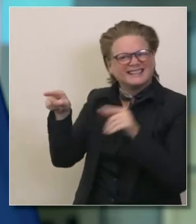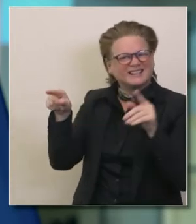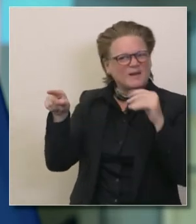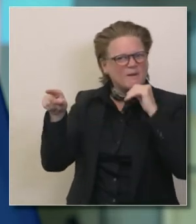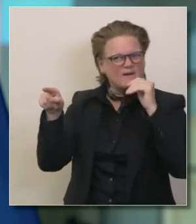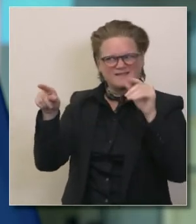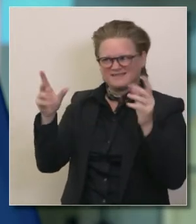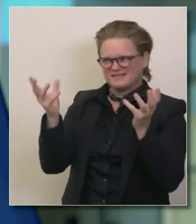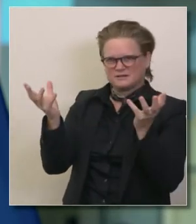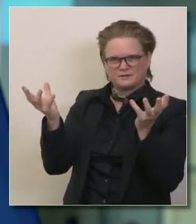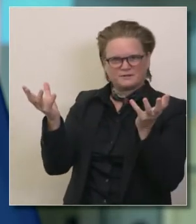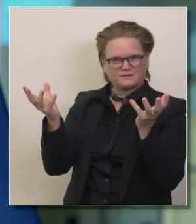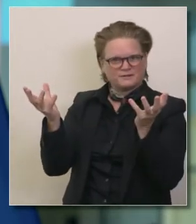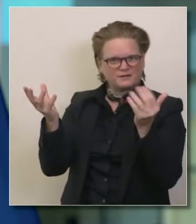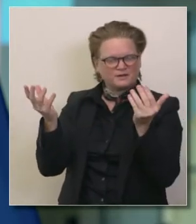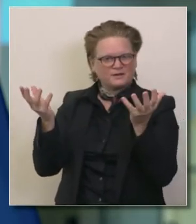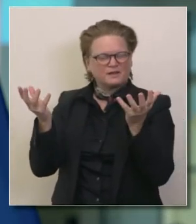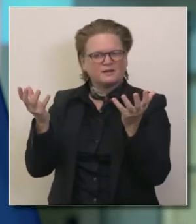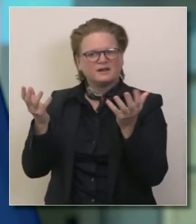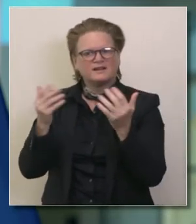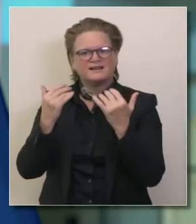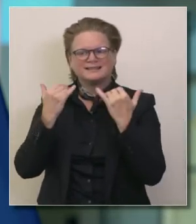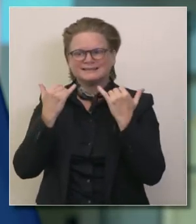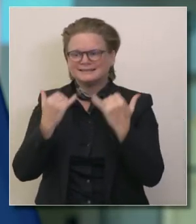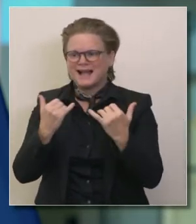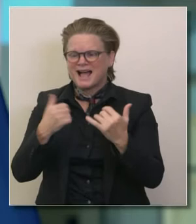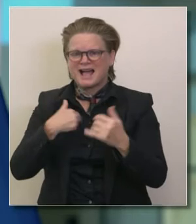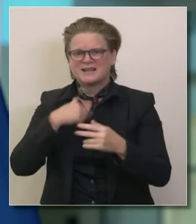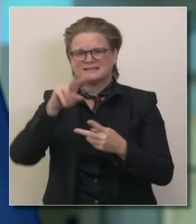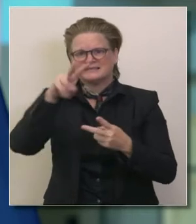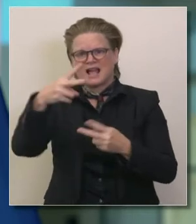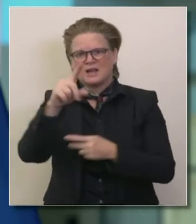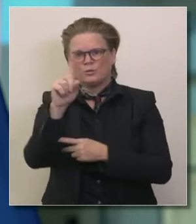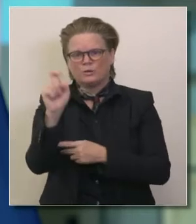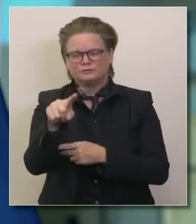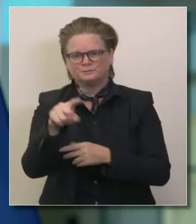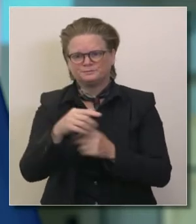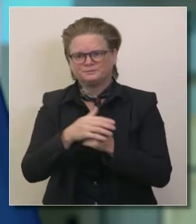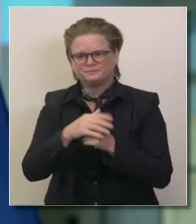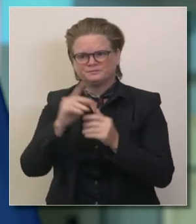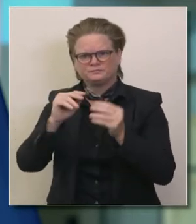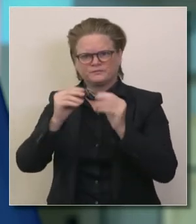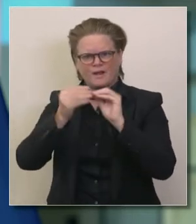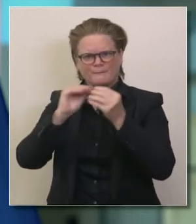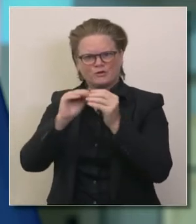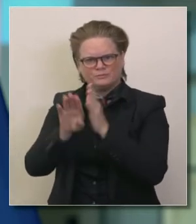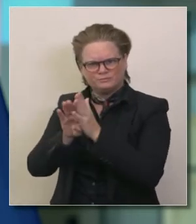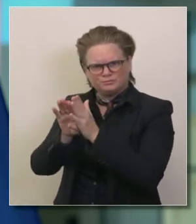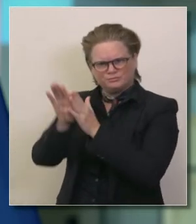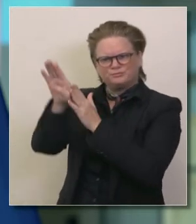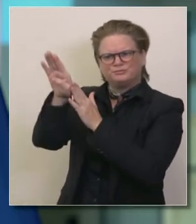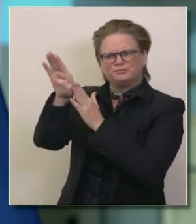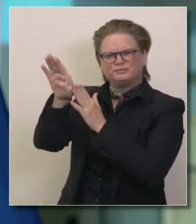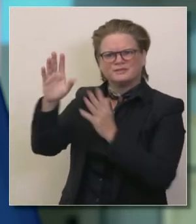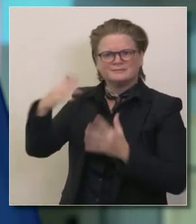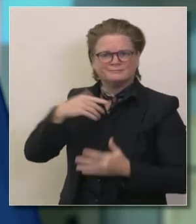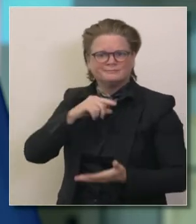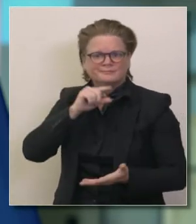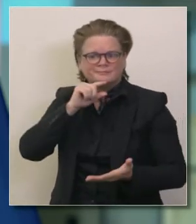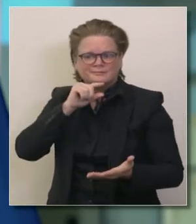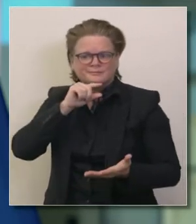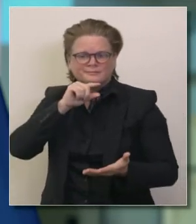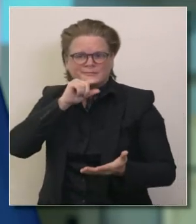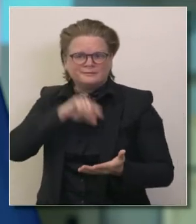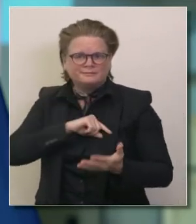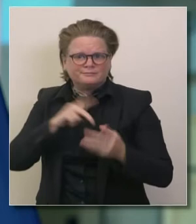sabemos que aquellos casos que ocurrieron en torno a la mesa de la cena de muchas familias durante